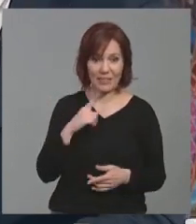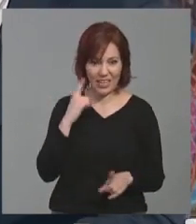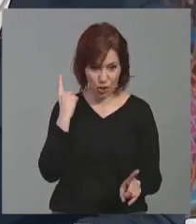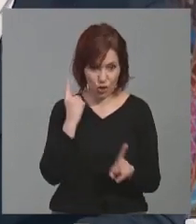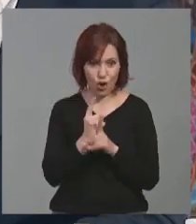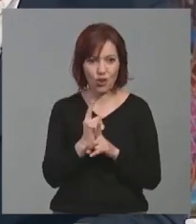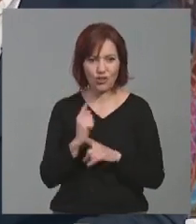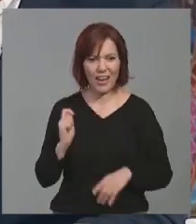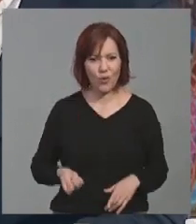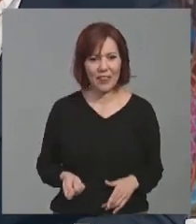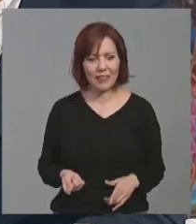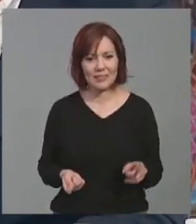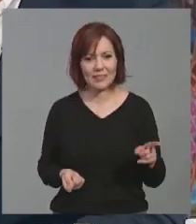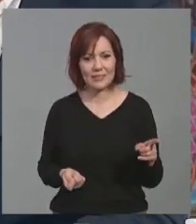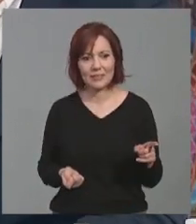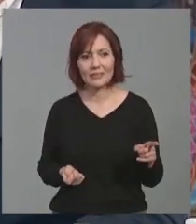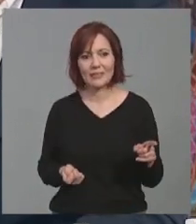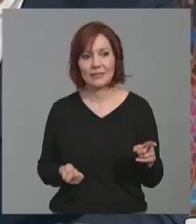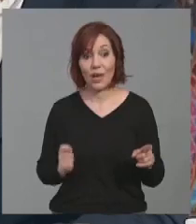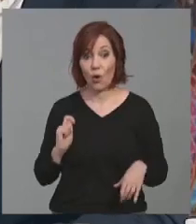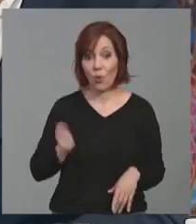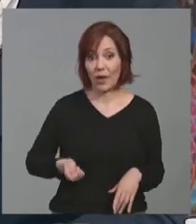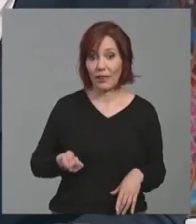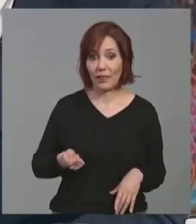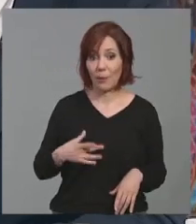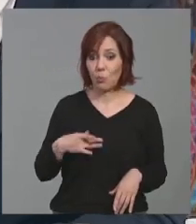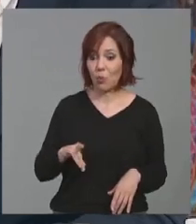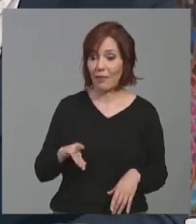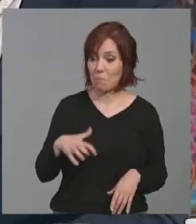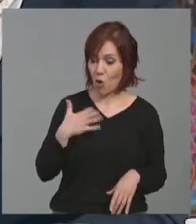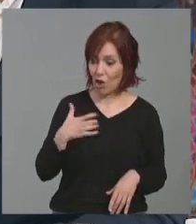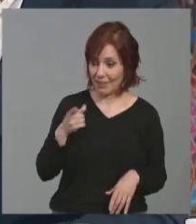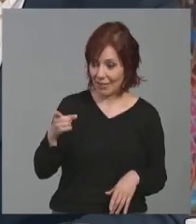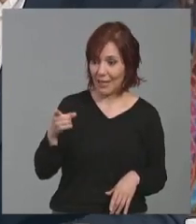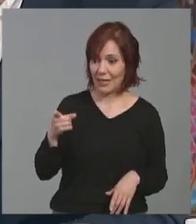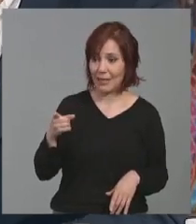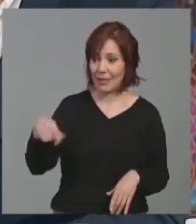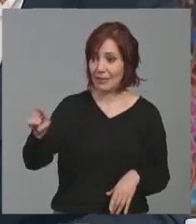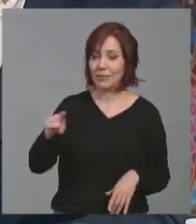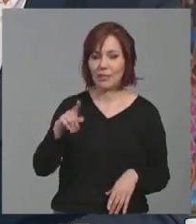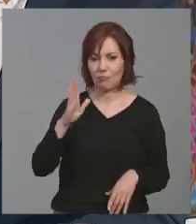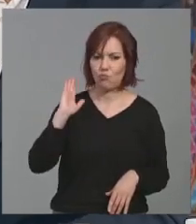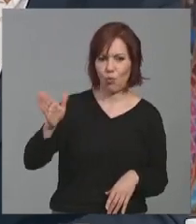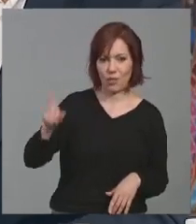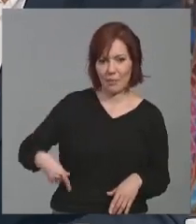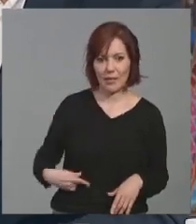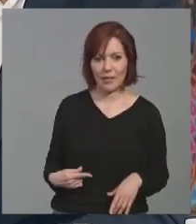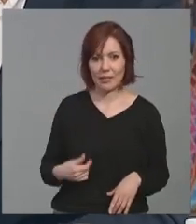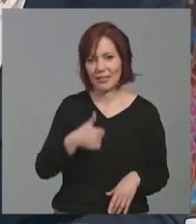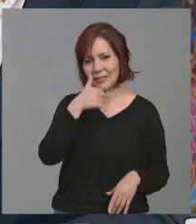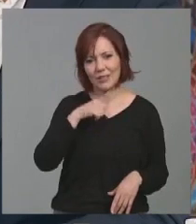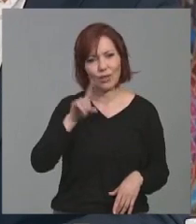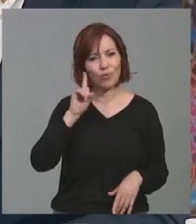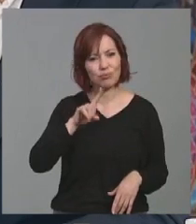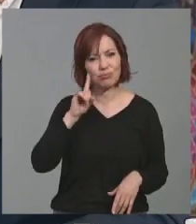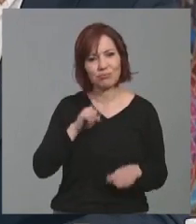molestan en este caso, que pueden molestar la causa, pero que Pedro Sánchez, bueno, no solamente ha mentido con muchas cosas,